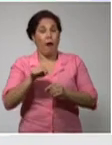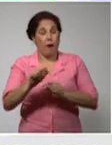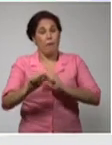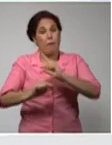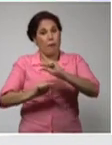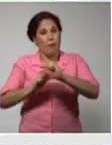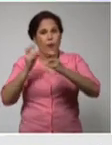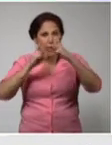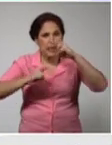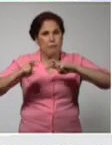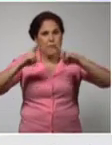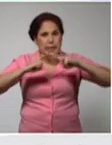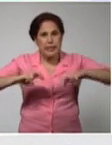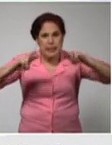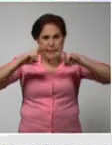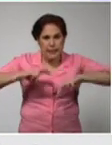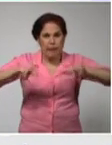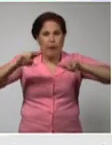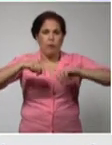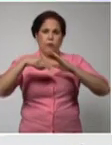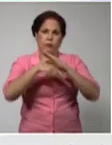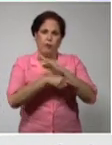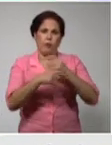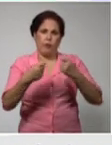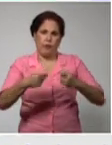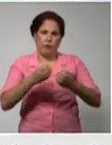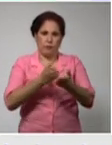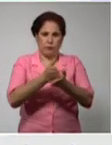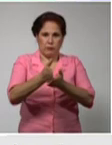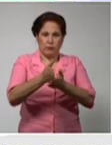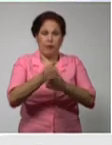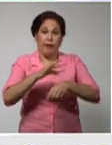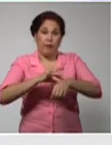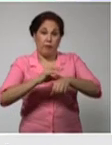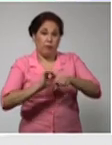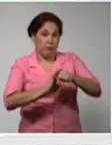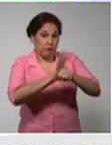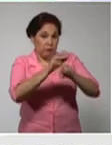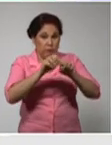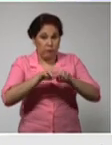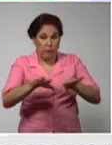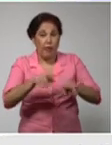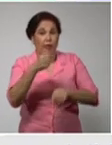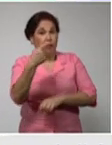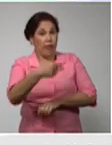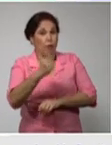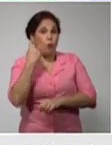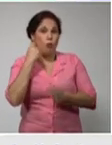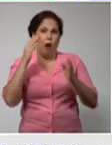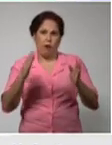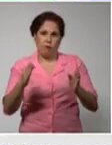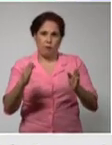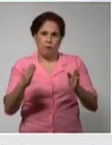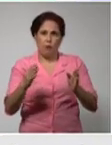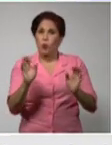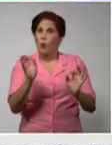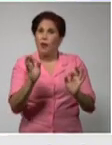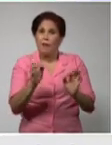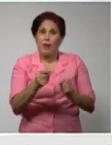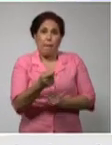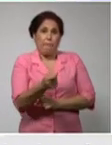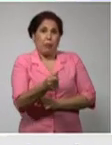evidenciar o sea se está investigando de una enfermedad que tiene un año de evolución un año y unos meses